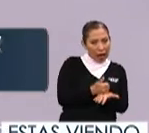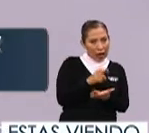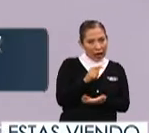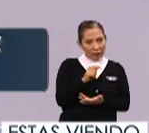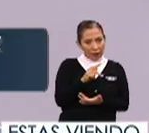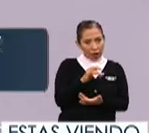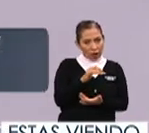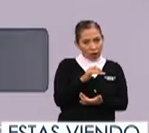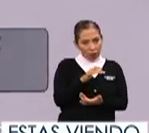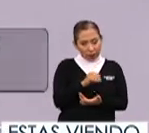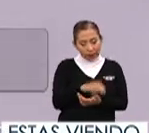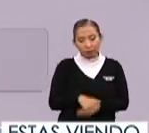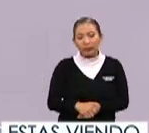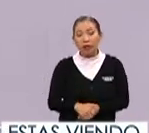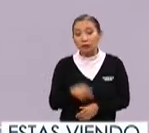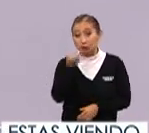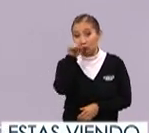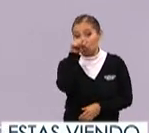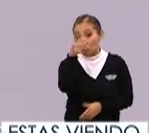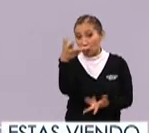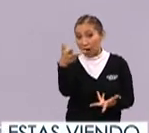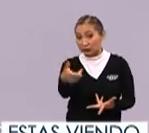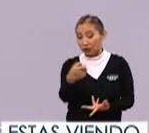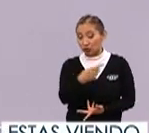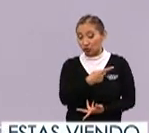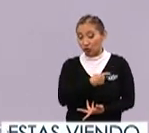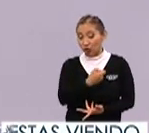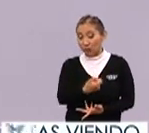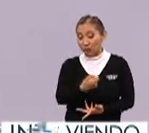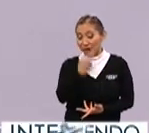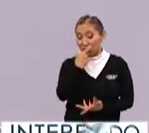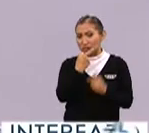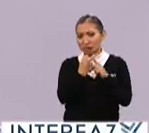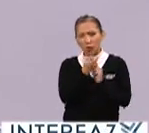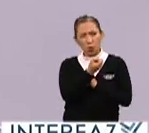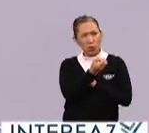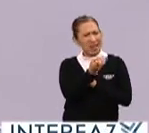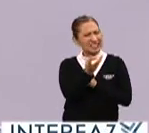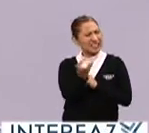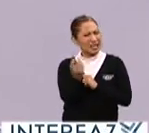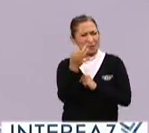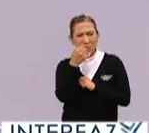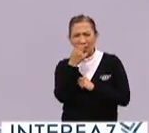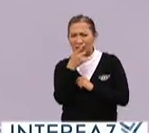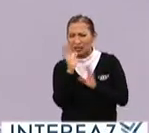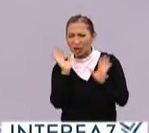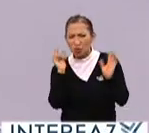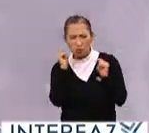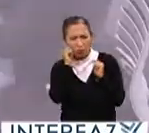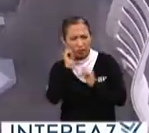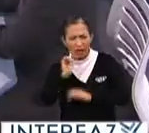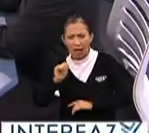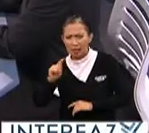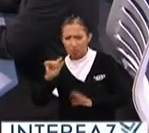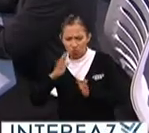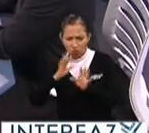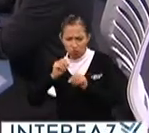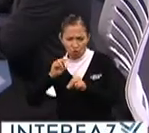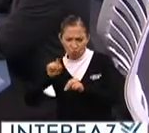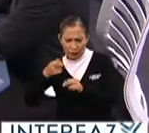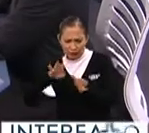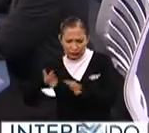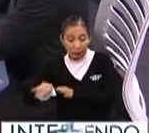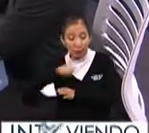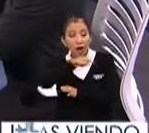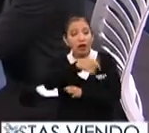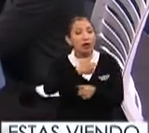entonces si ustedes se automedican cualquier medicamento que no sea un antibiótico pues realmente